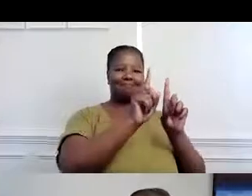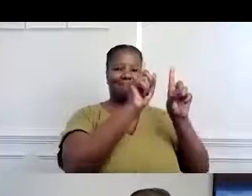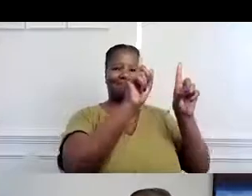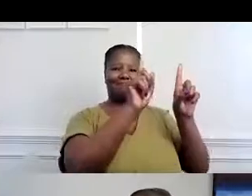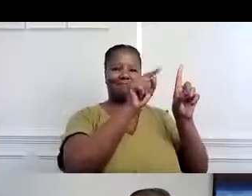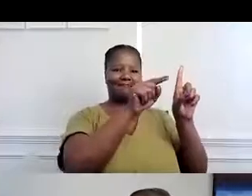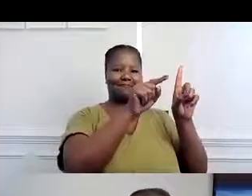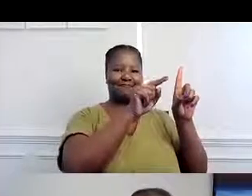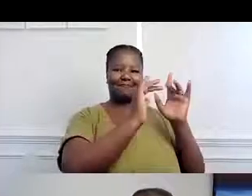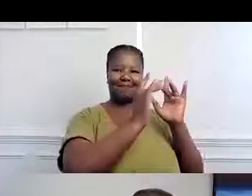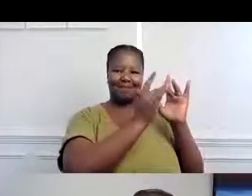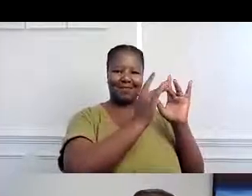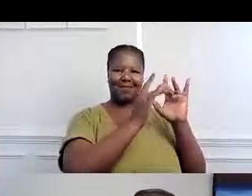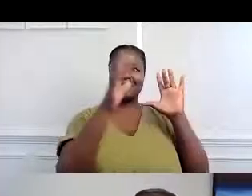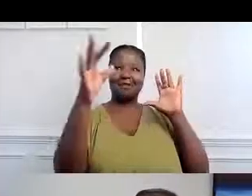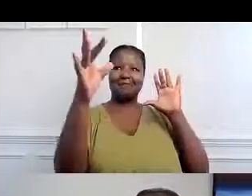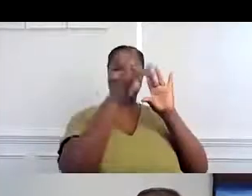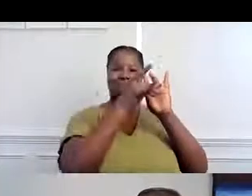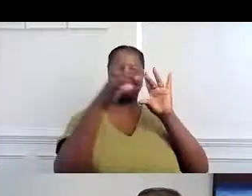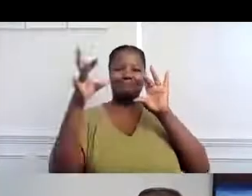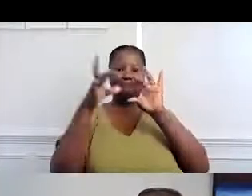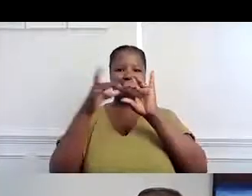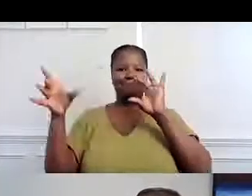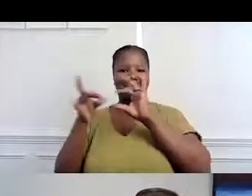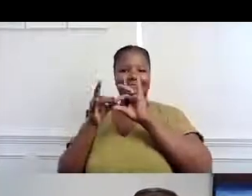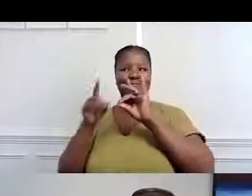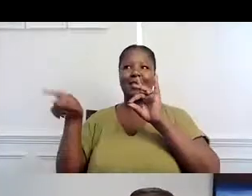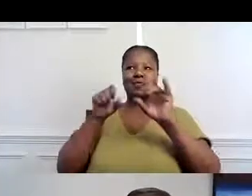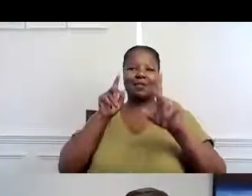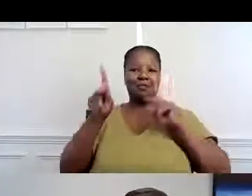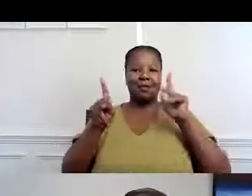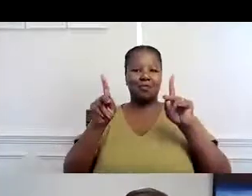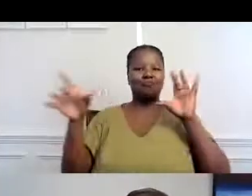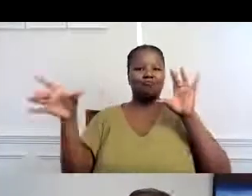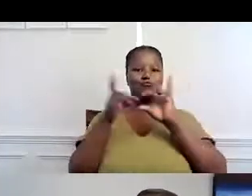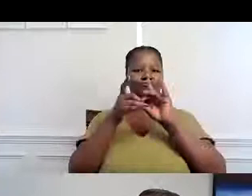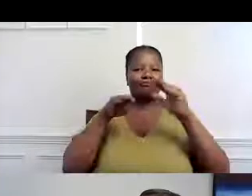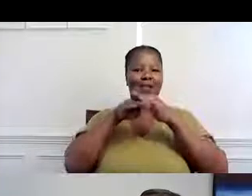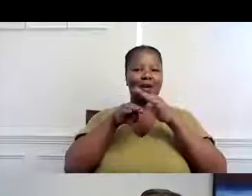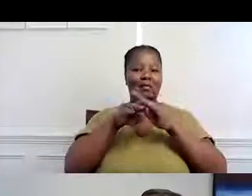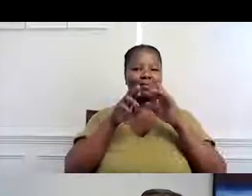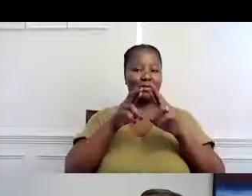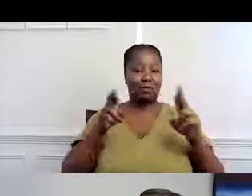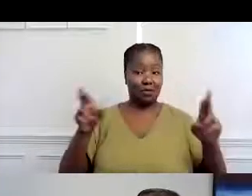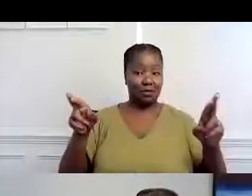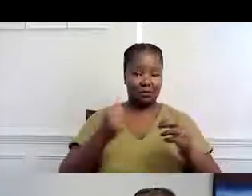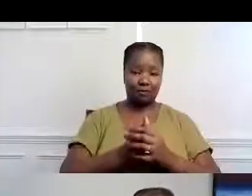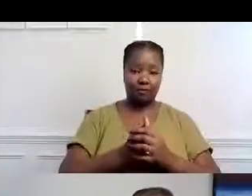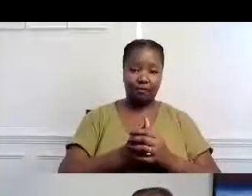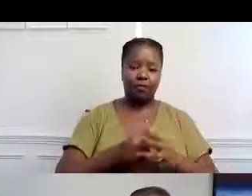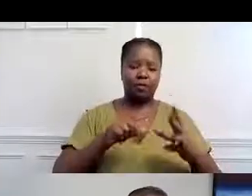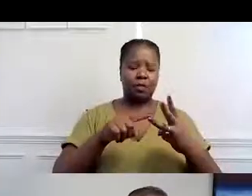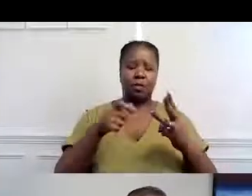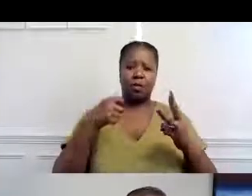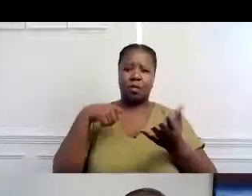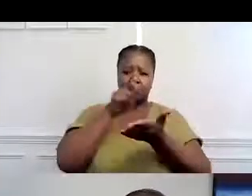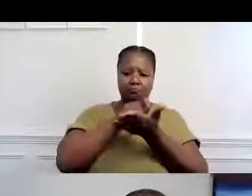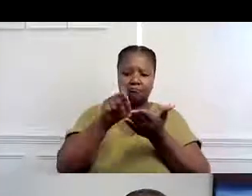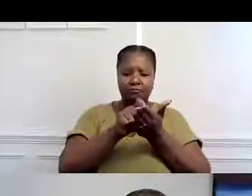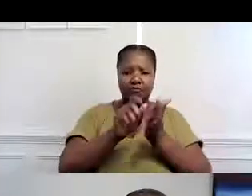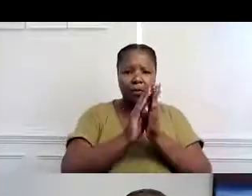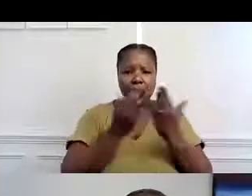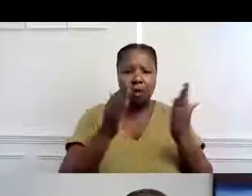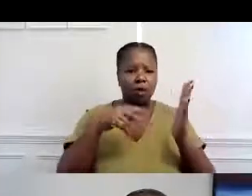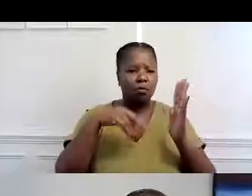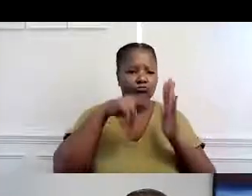de Wi-Fi móvil para poder proporcionarle a esas personas la habilidad de conectarse y conseguir recursos necesarios.